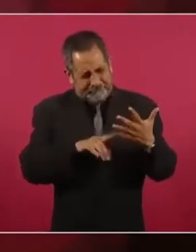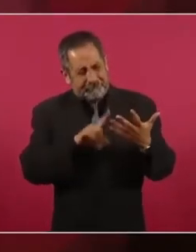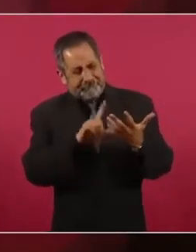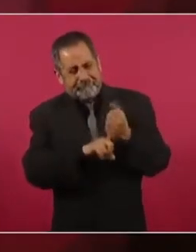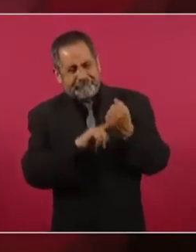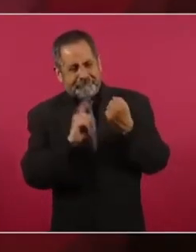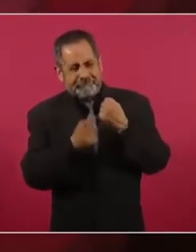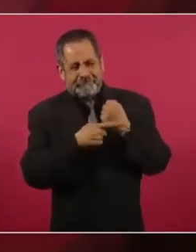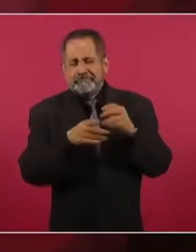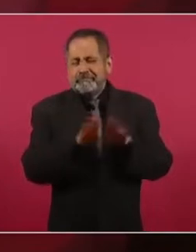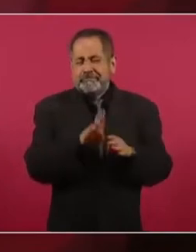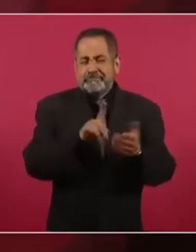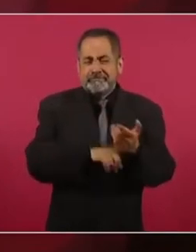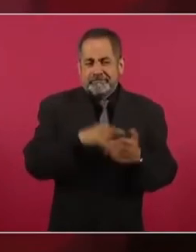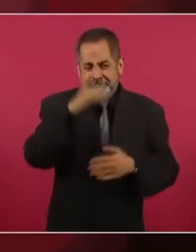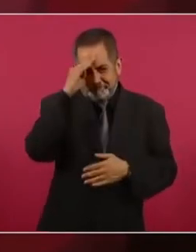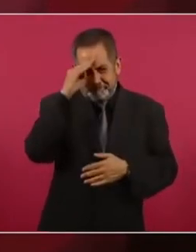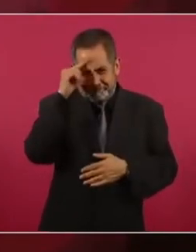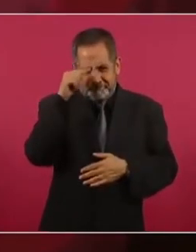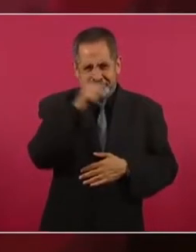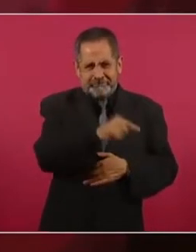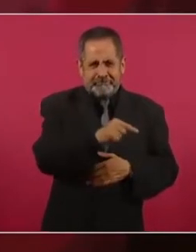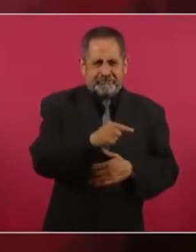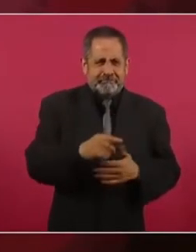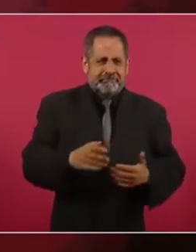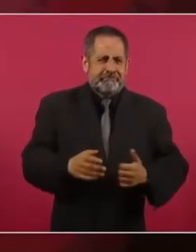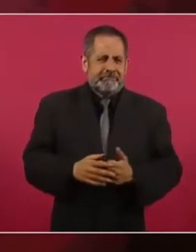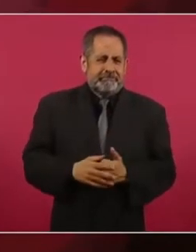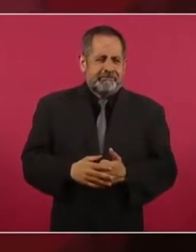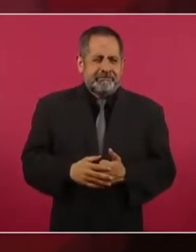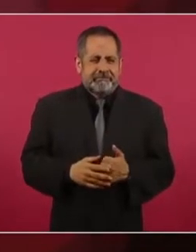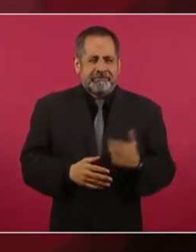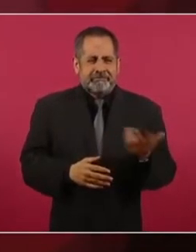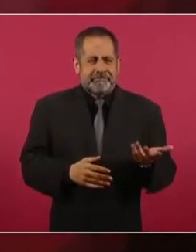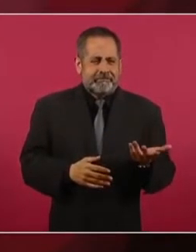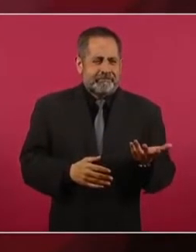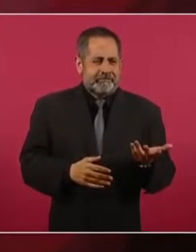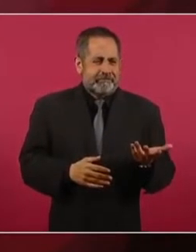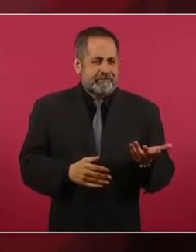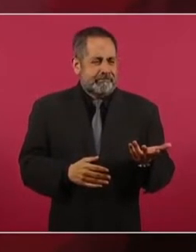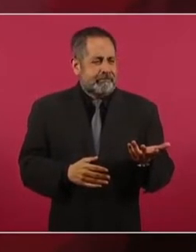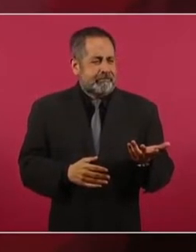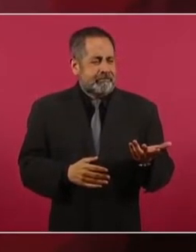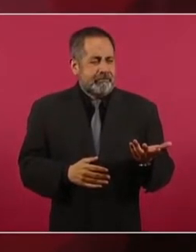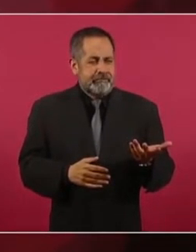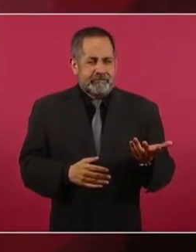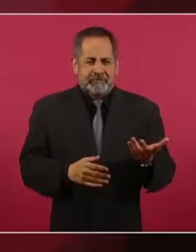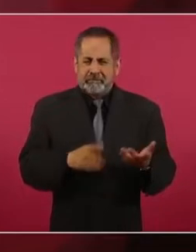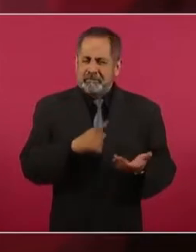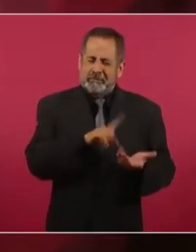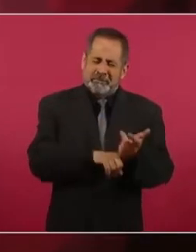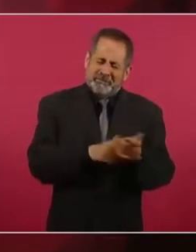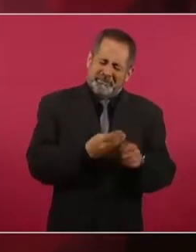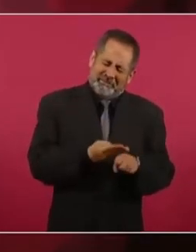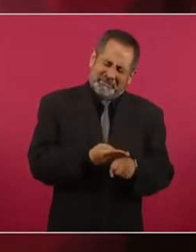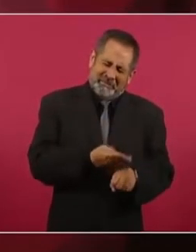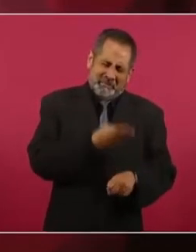de este señor, es ultra conservador. conservador,